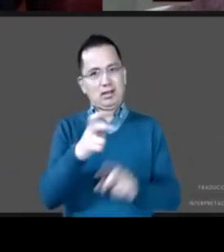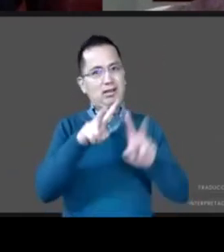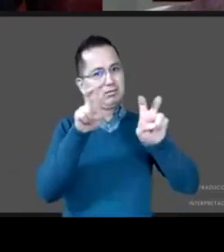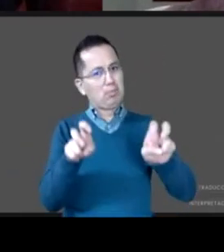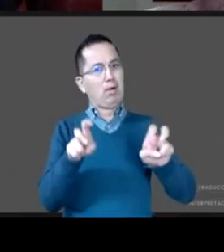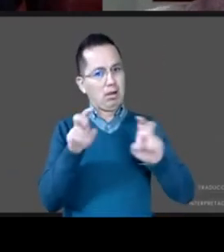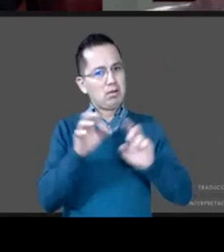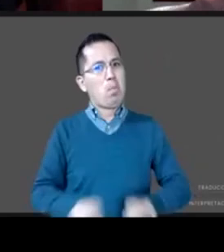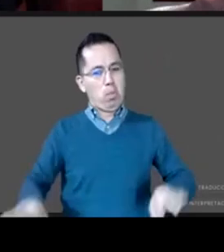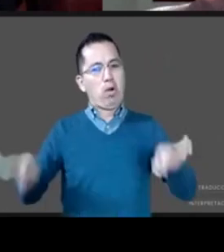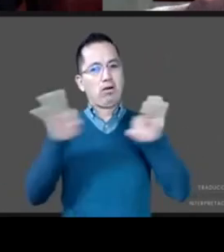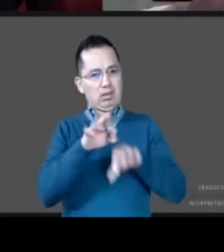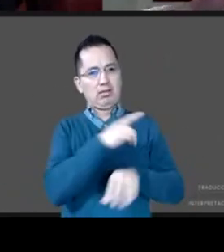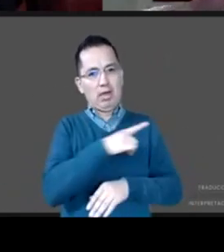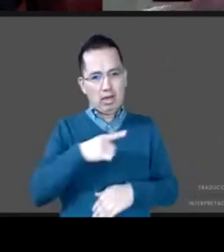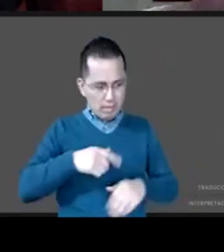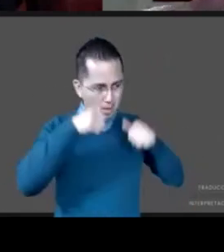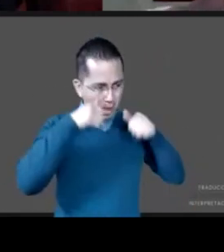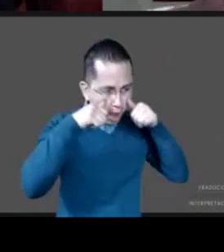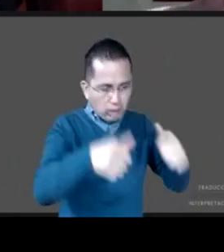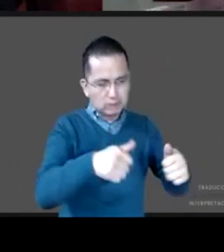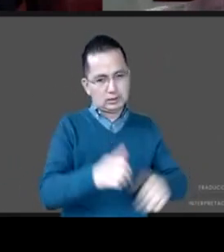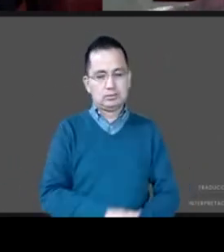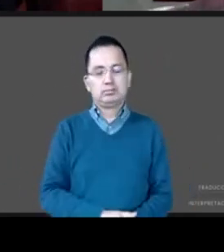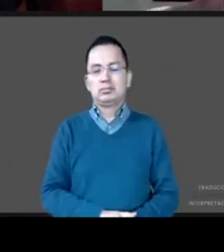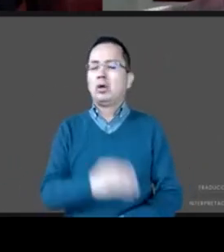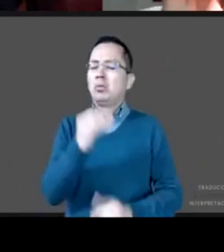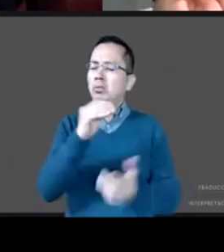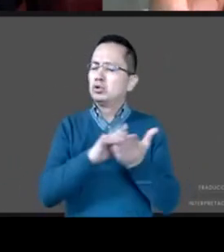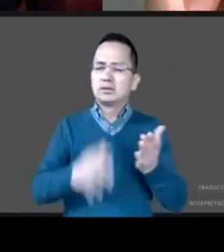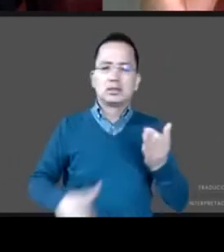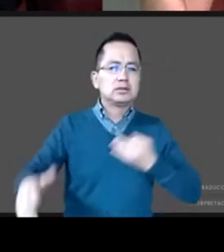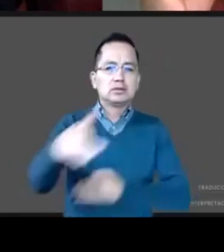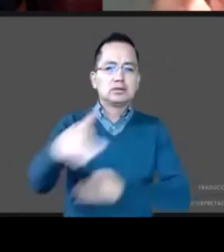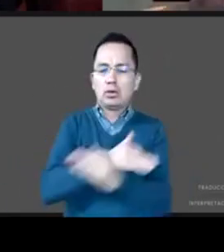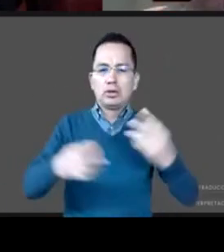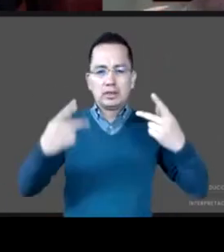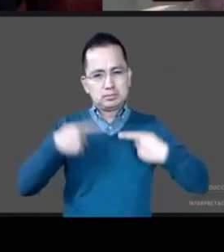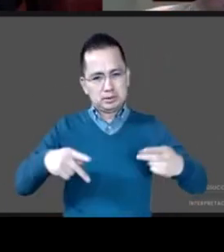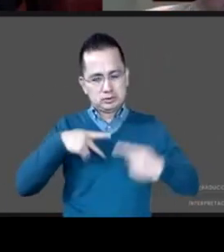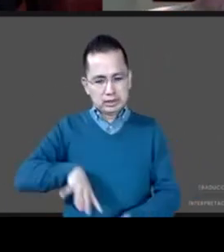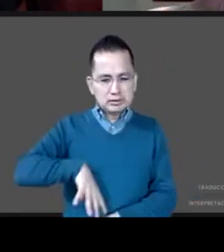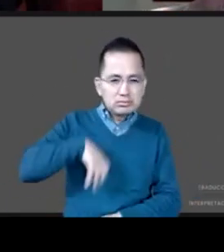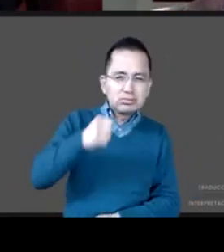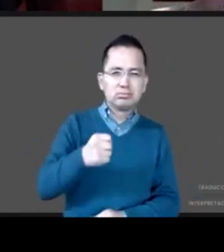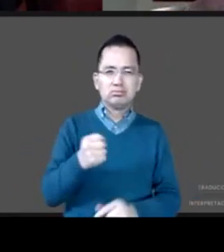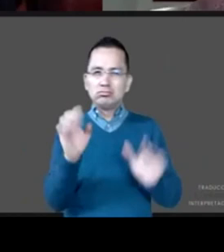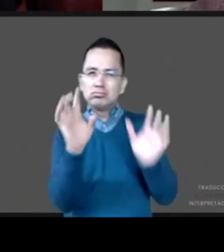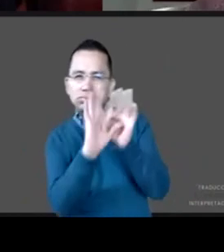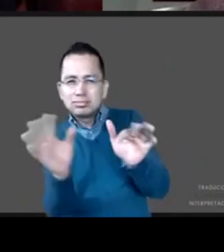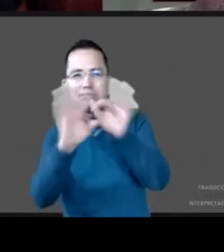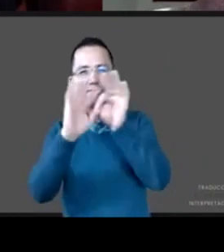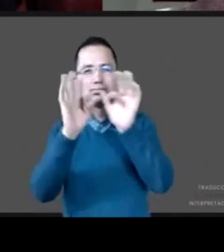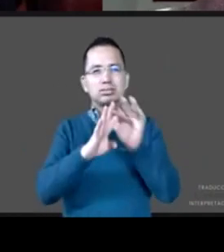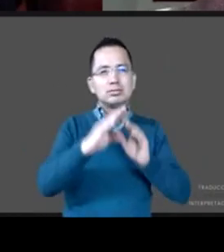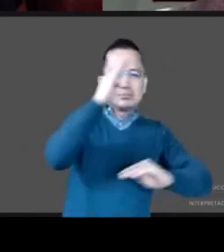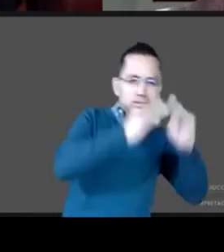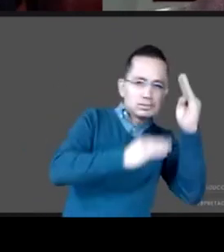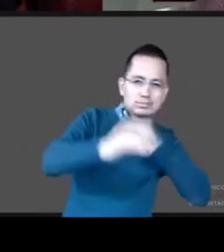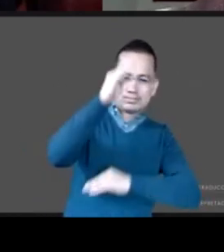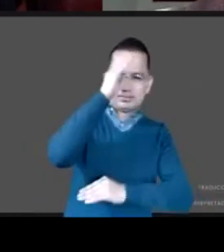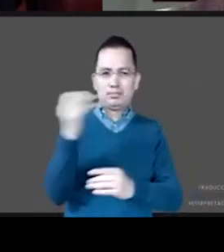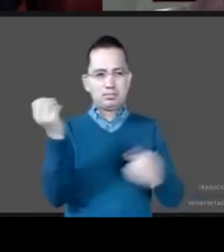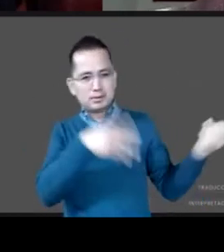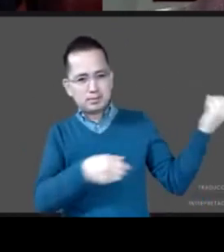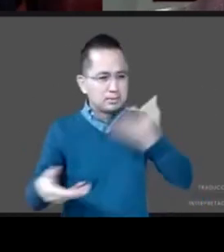interés, tiene mucho interés. Les agradezco muchísimo el esfuerzo invertido aquí, la información, la reflexión, la neurona y, sobre todo, la posibilidad